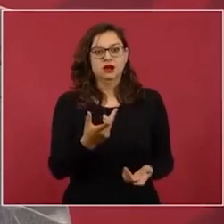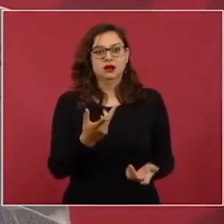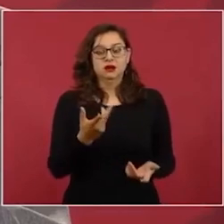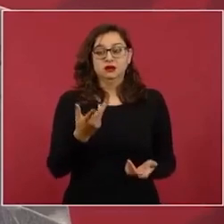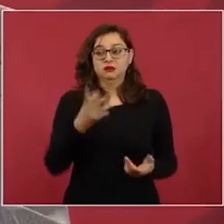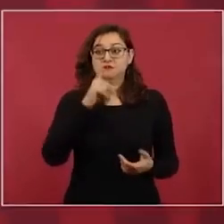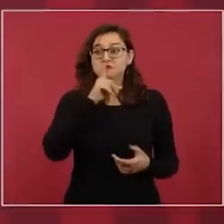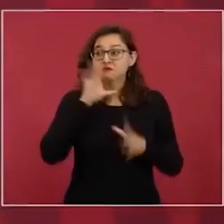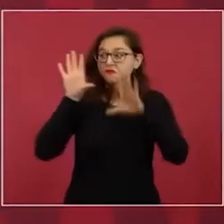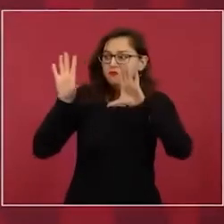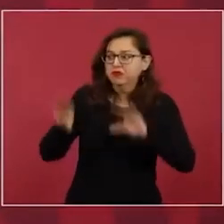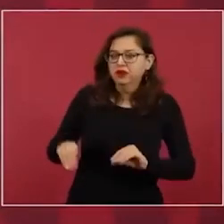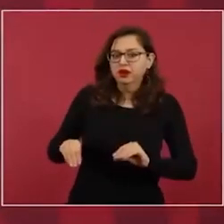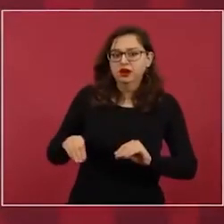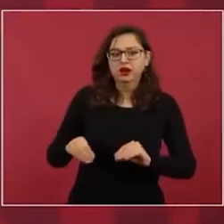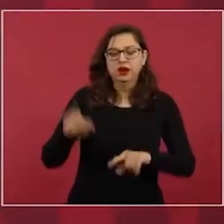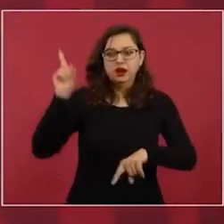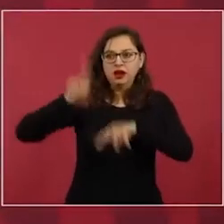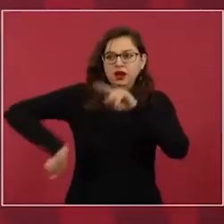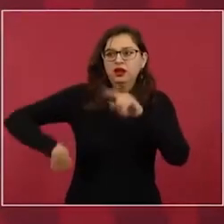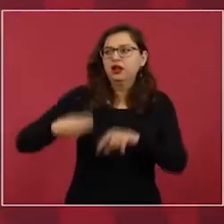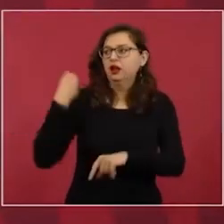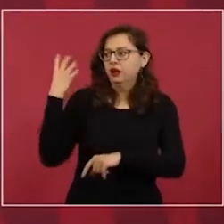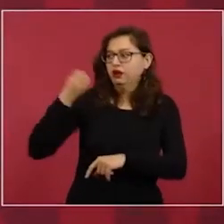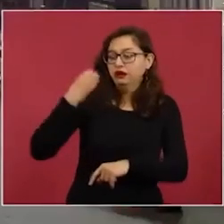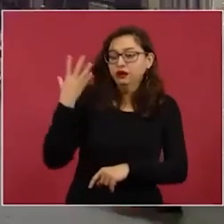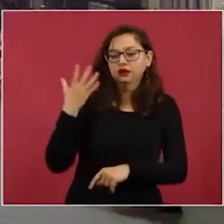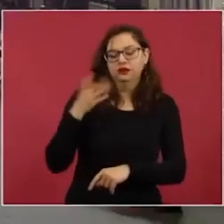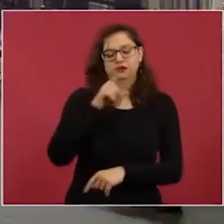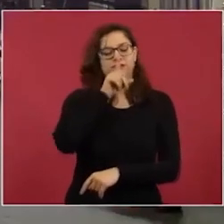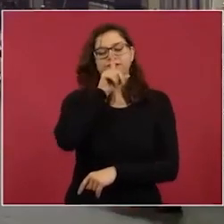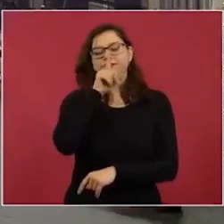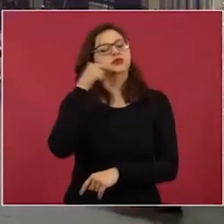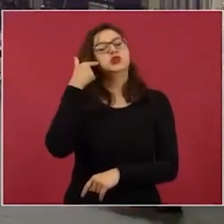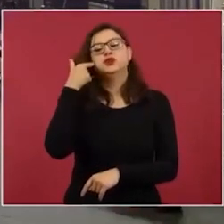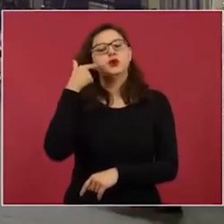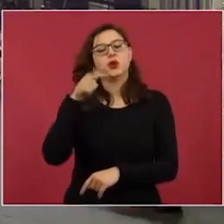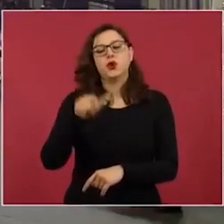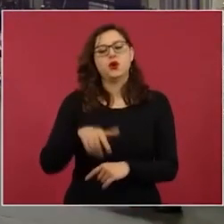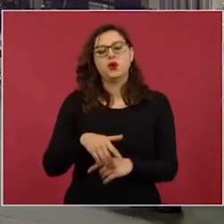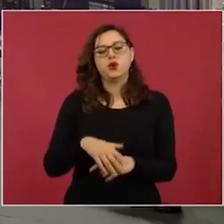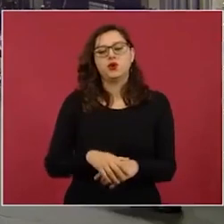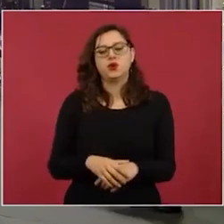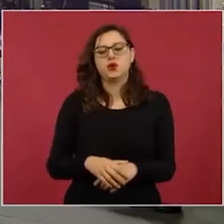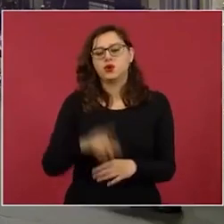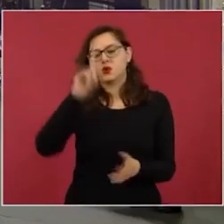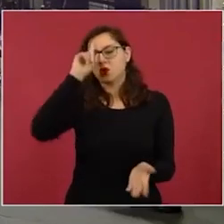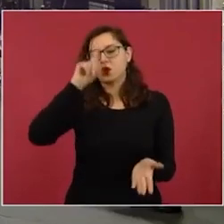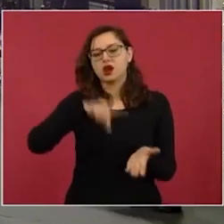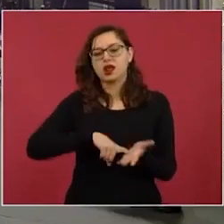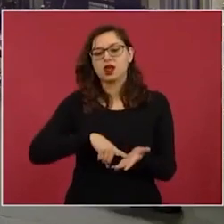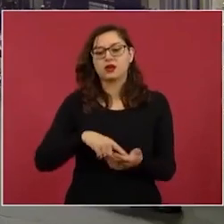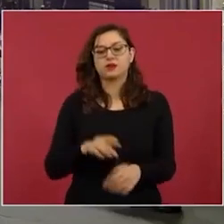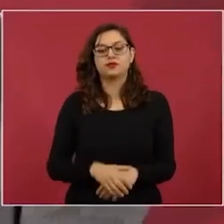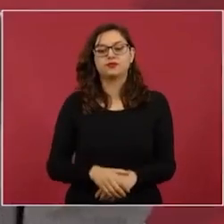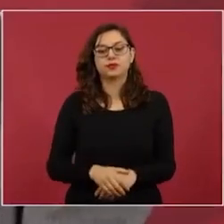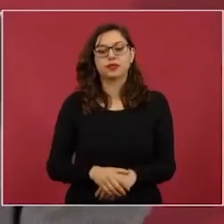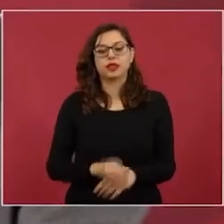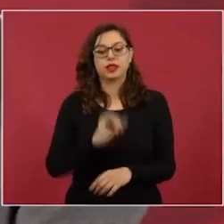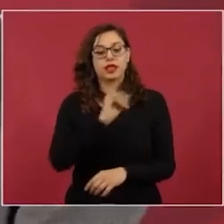¿ustedes creen que se atreverían? ¿Quién? ¿Quién? El INE.